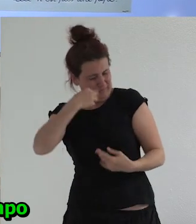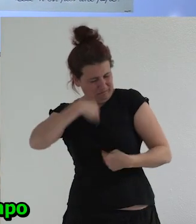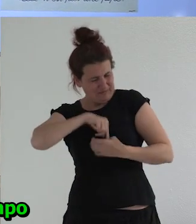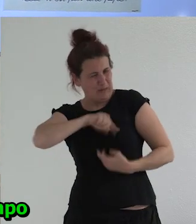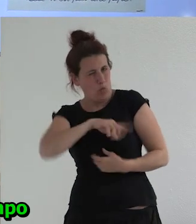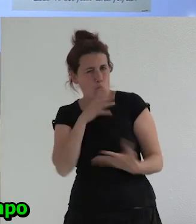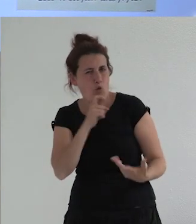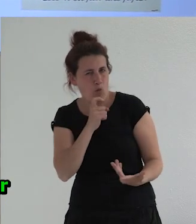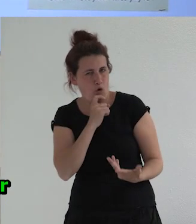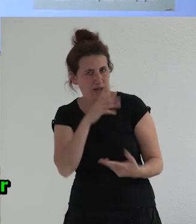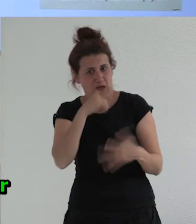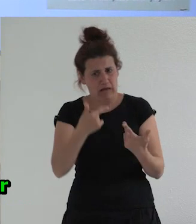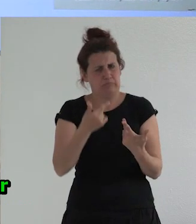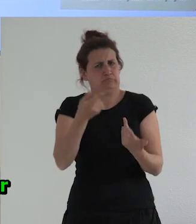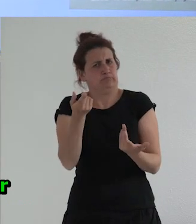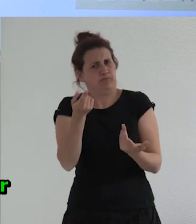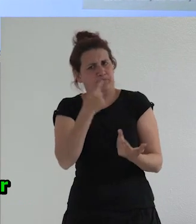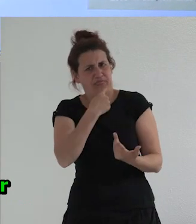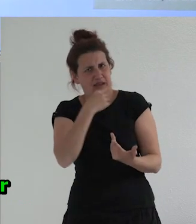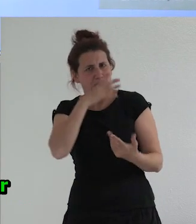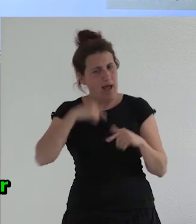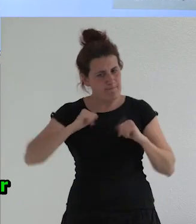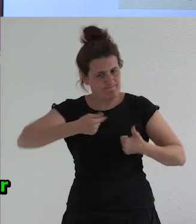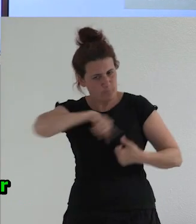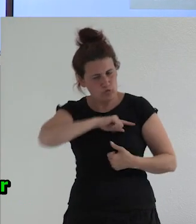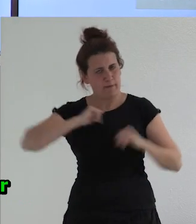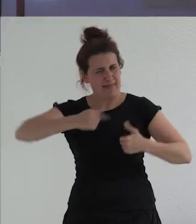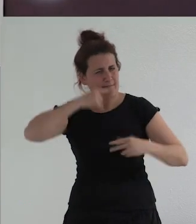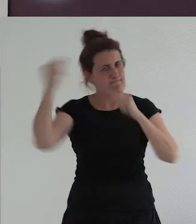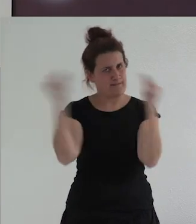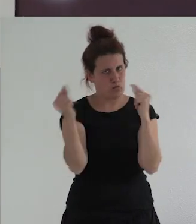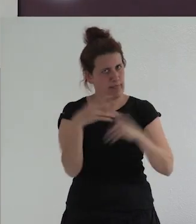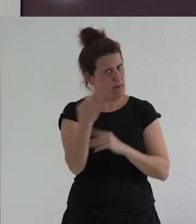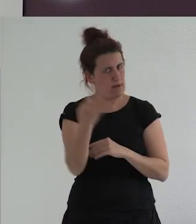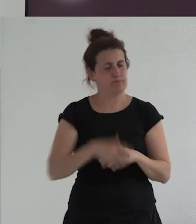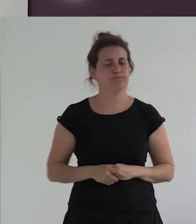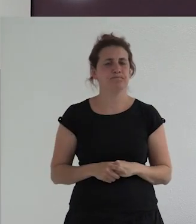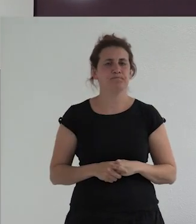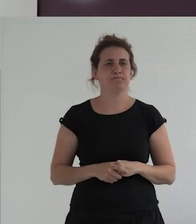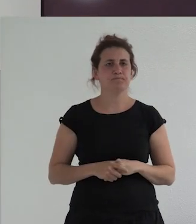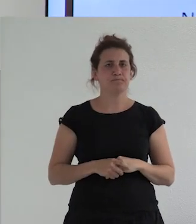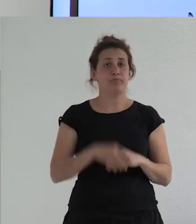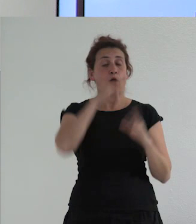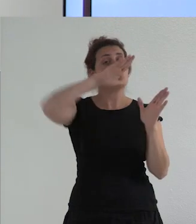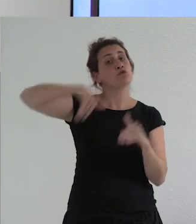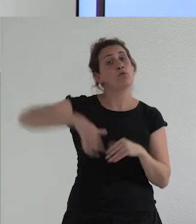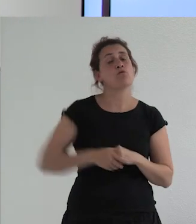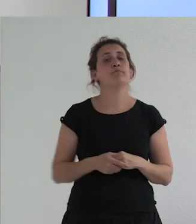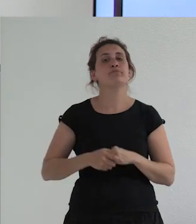donde tenemos un largo campo que corren que creo que tenemos que empezar a abonar y a discutir y por último